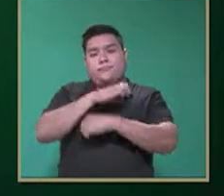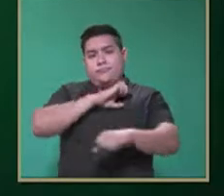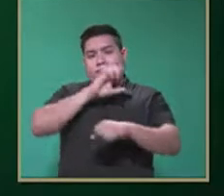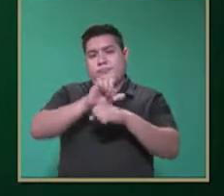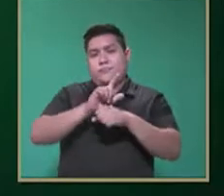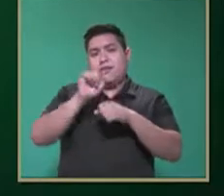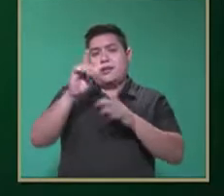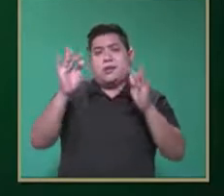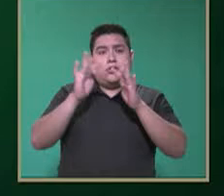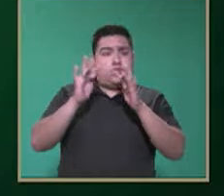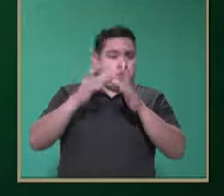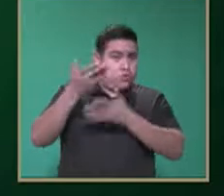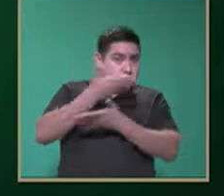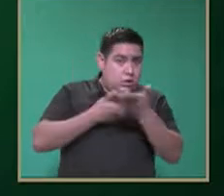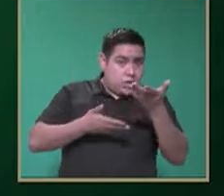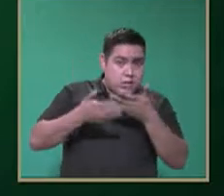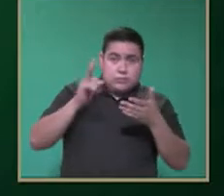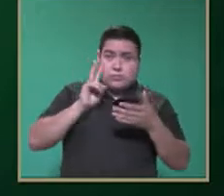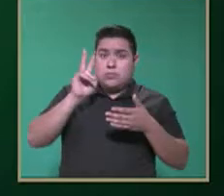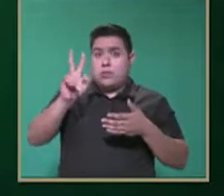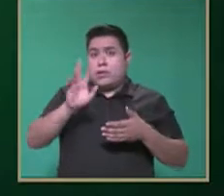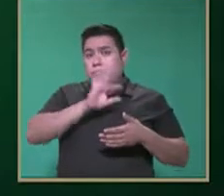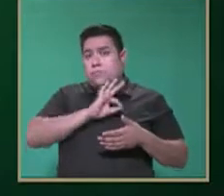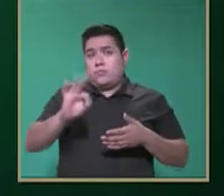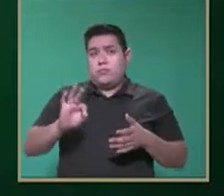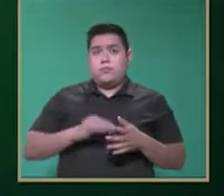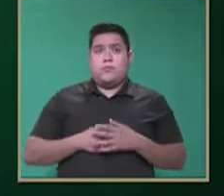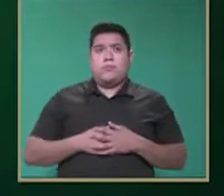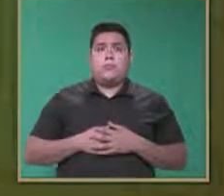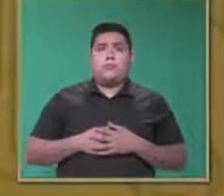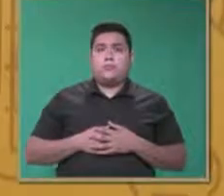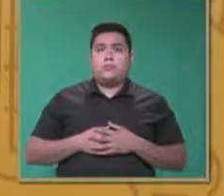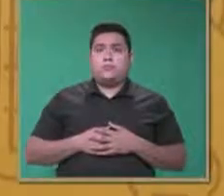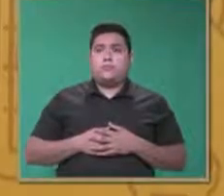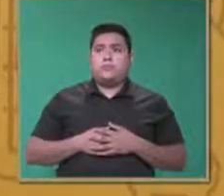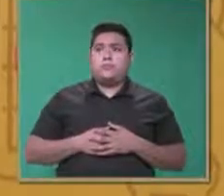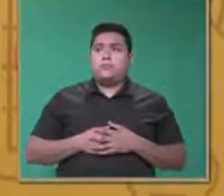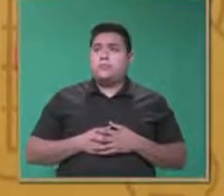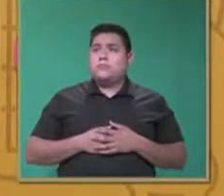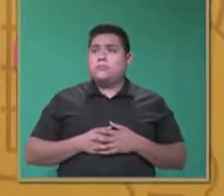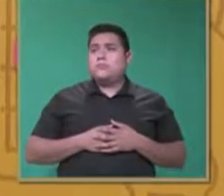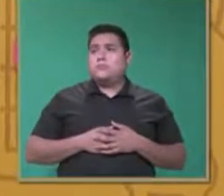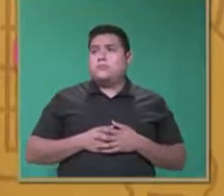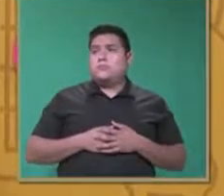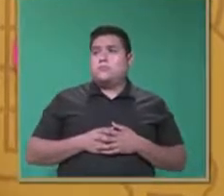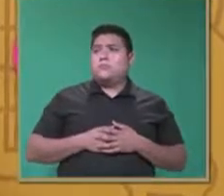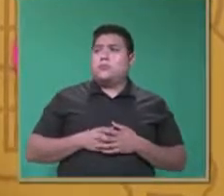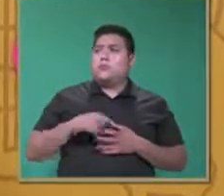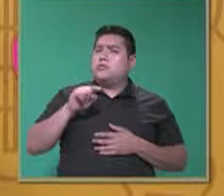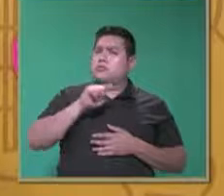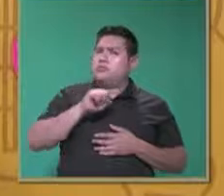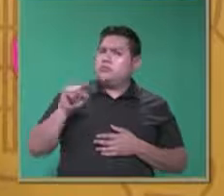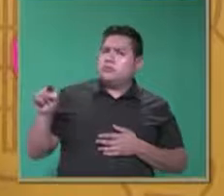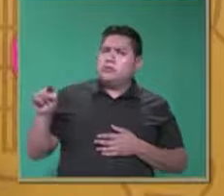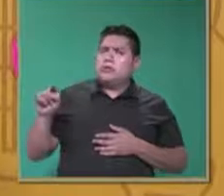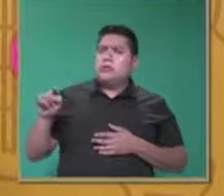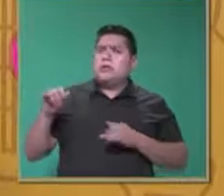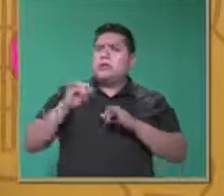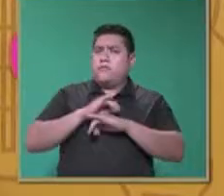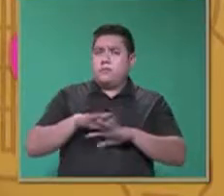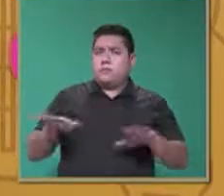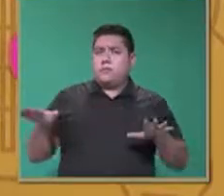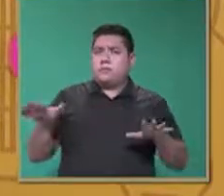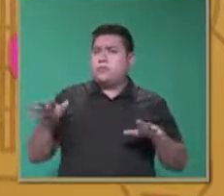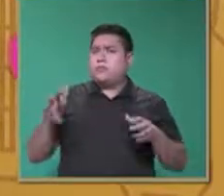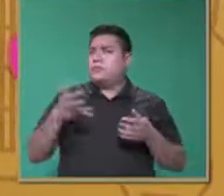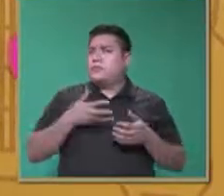para que usted, padre de familia que nos escucha, pueda establecer cuando usted disponga esta información